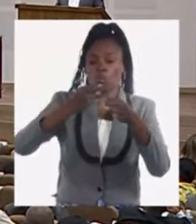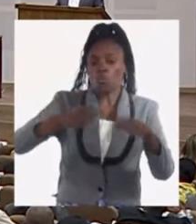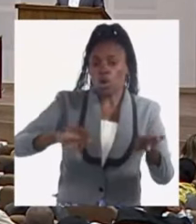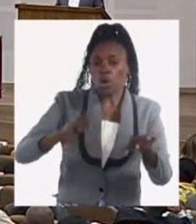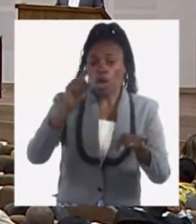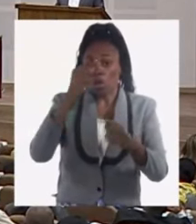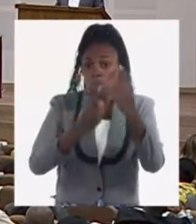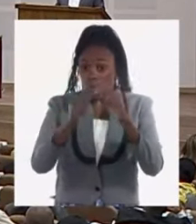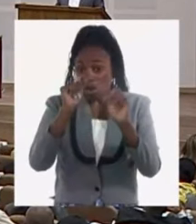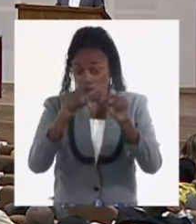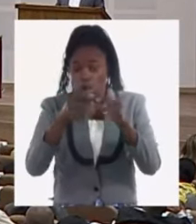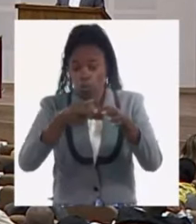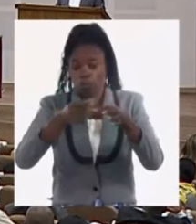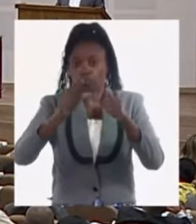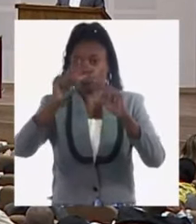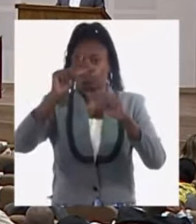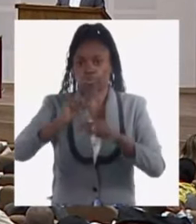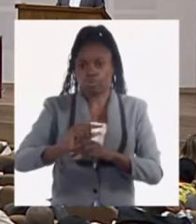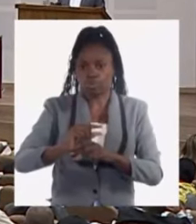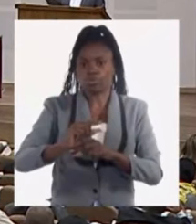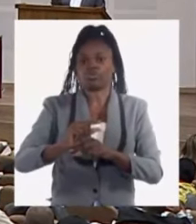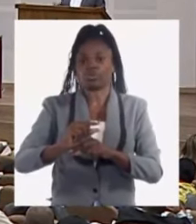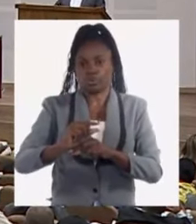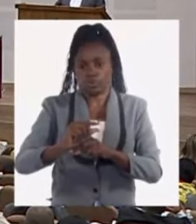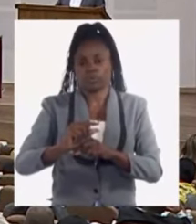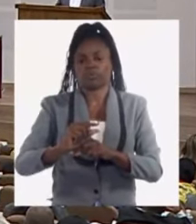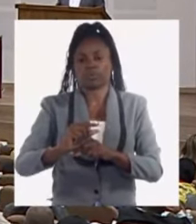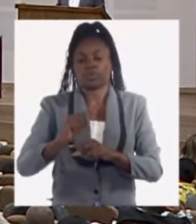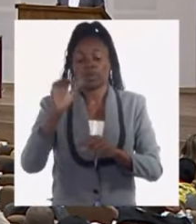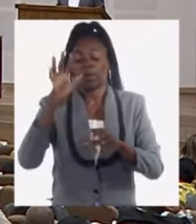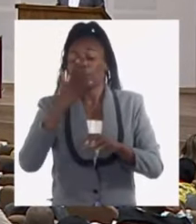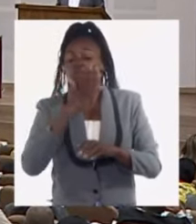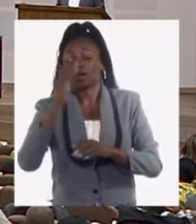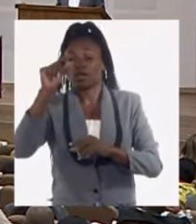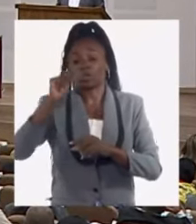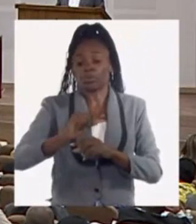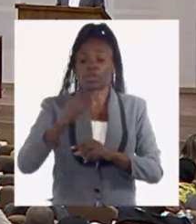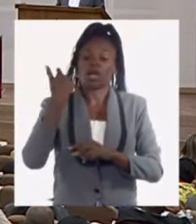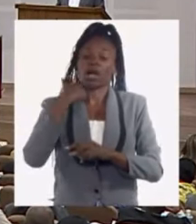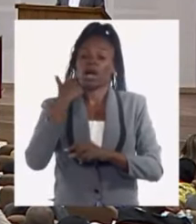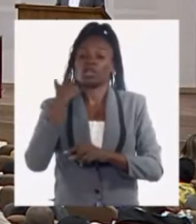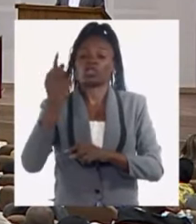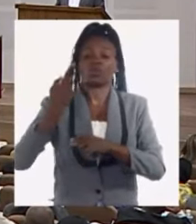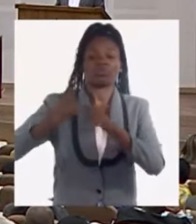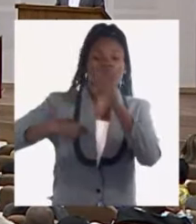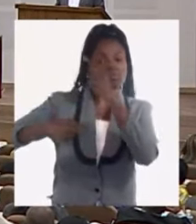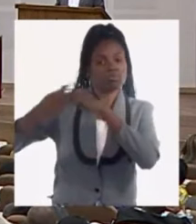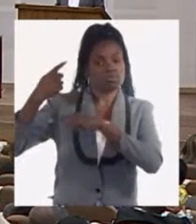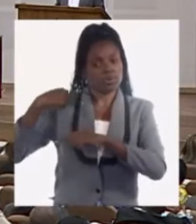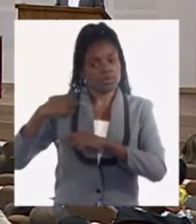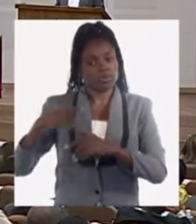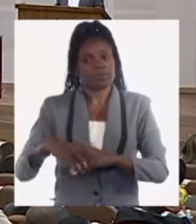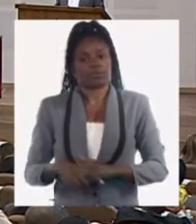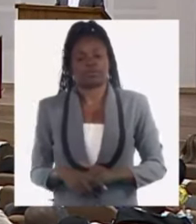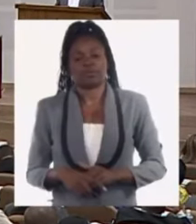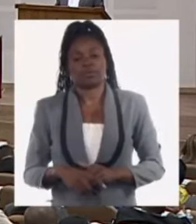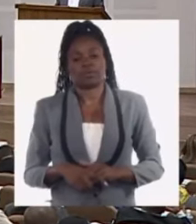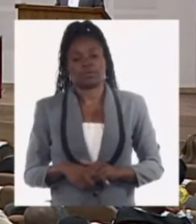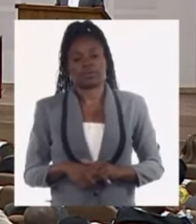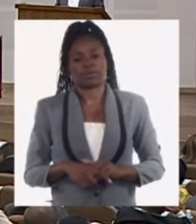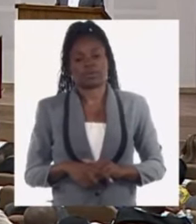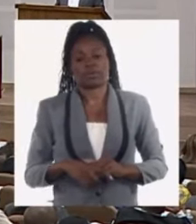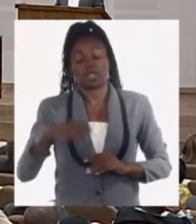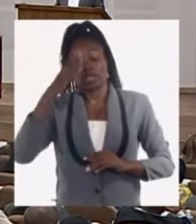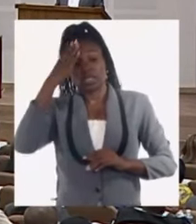disminuyen con respecto a los niveles que alcanzamos en el año precedente, o sea, en el 2022. Y ha estado enfrentando el